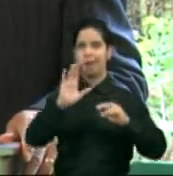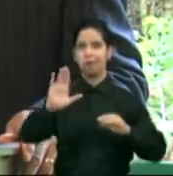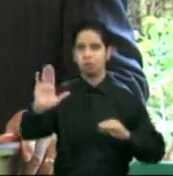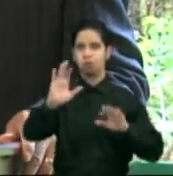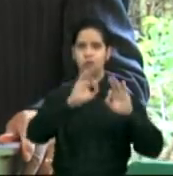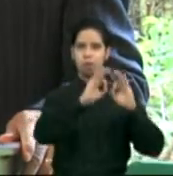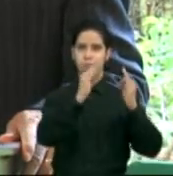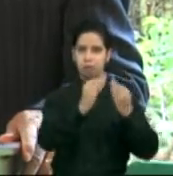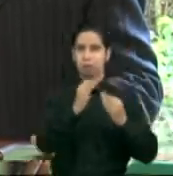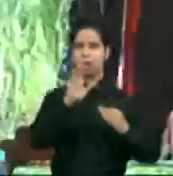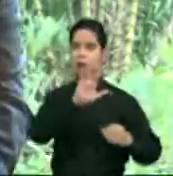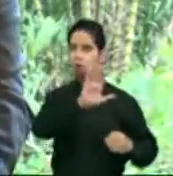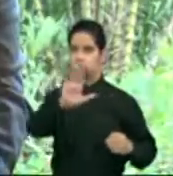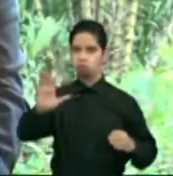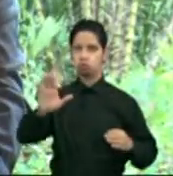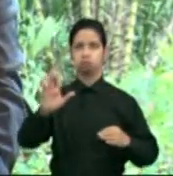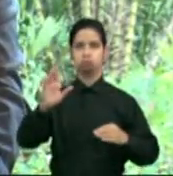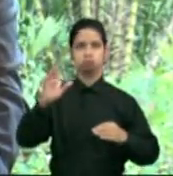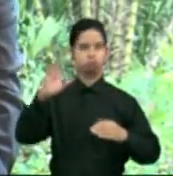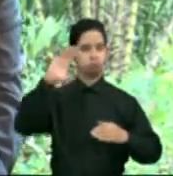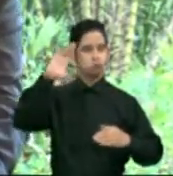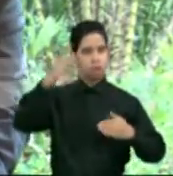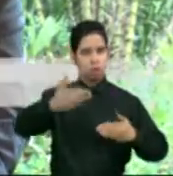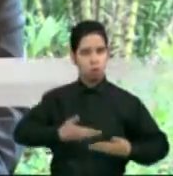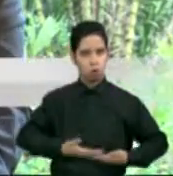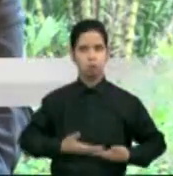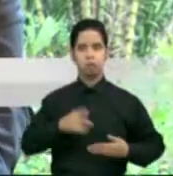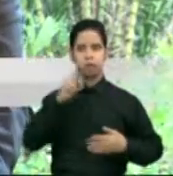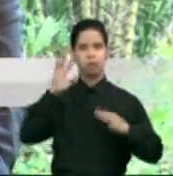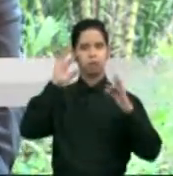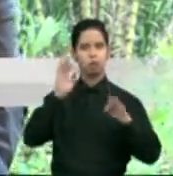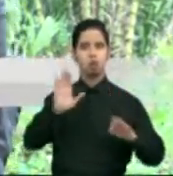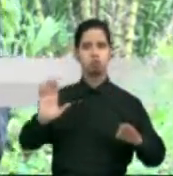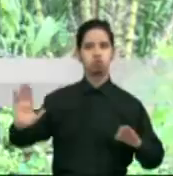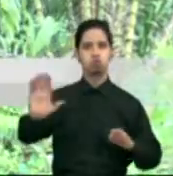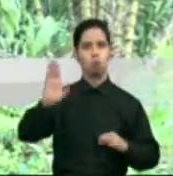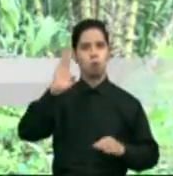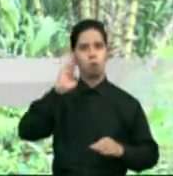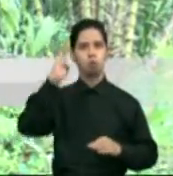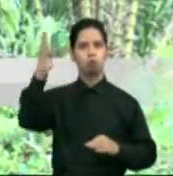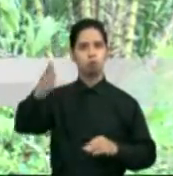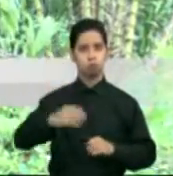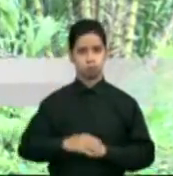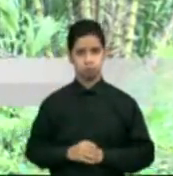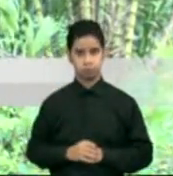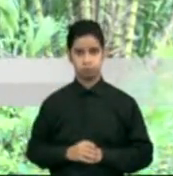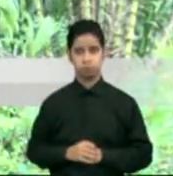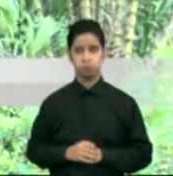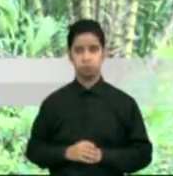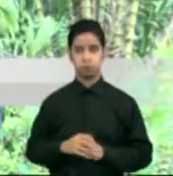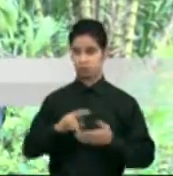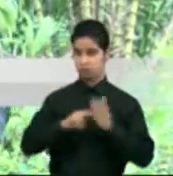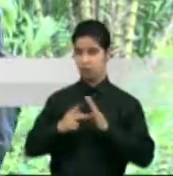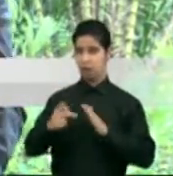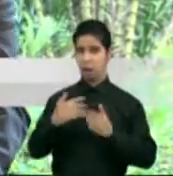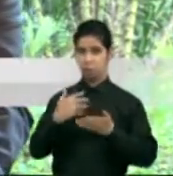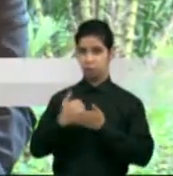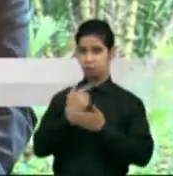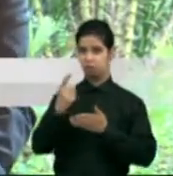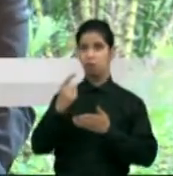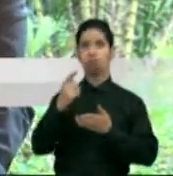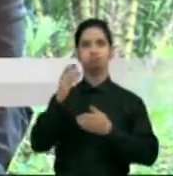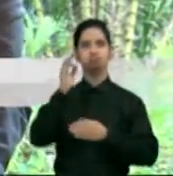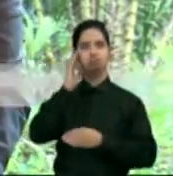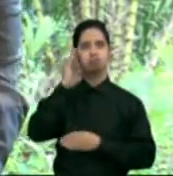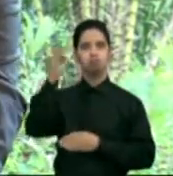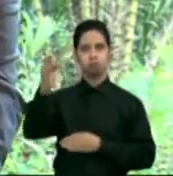asegurándoles el futuro. Estoy seguro de que estas becas representan para ustedes la esperanza de un futuro de provecho, de una vida posible dentro